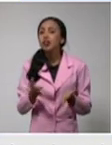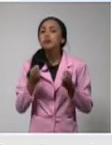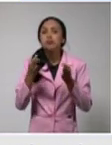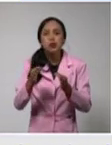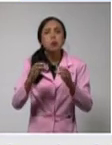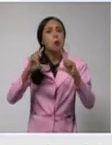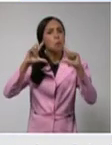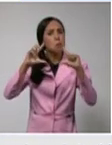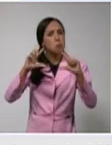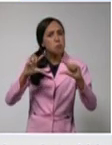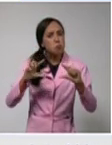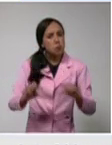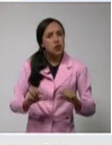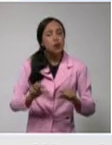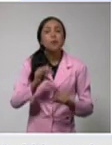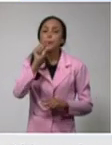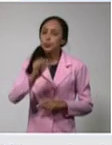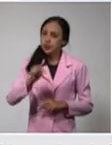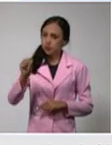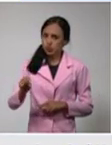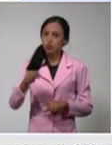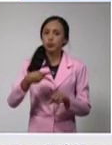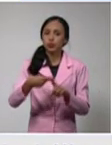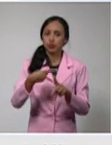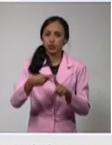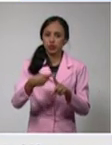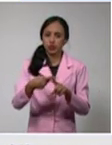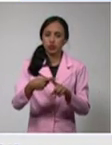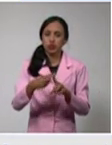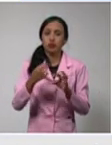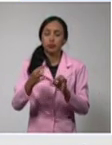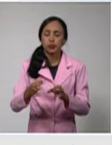esta disminución que se presentó en el día de ayer.